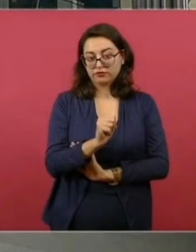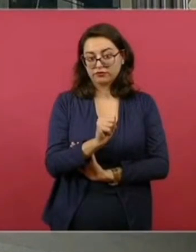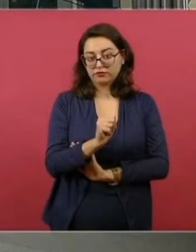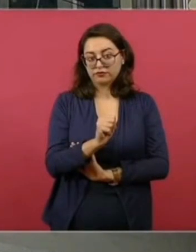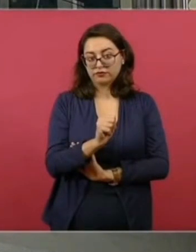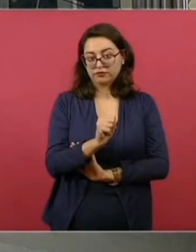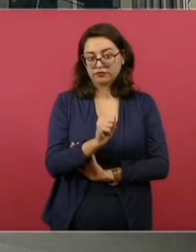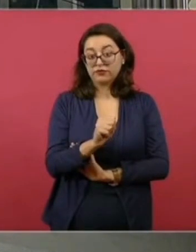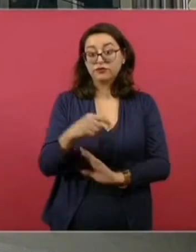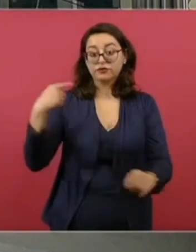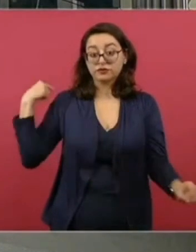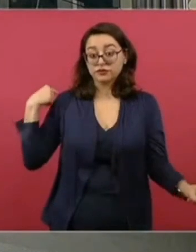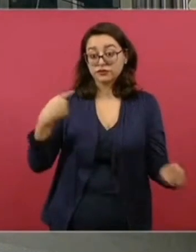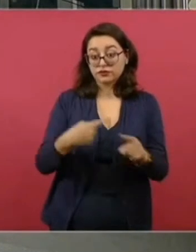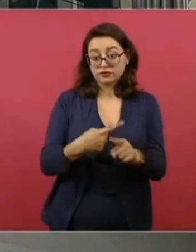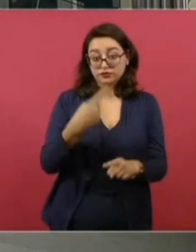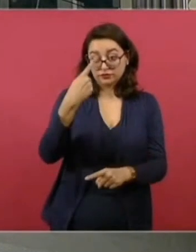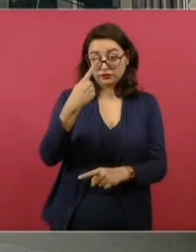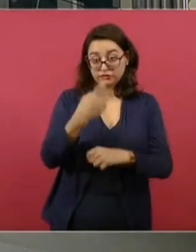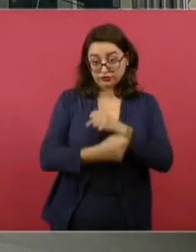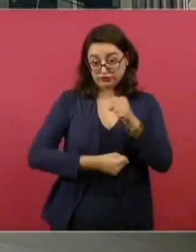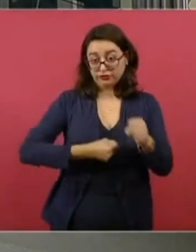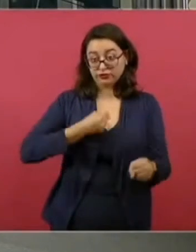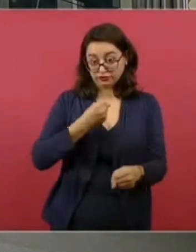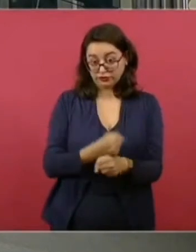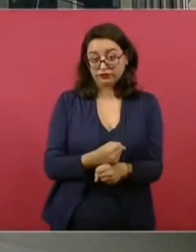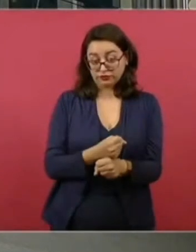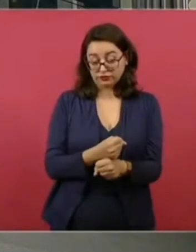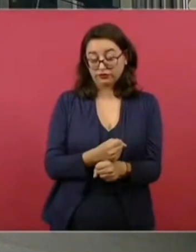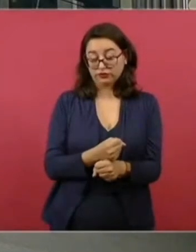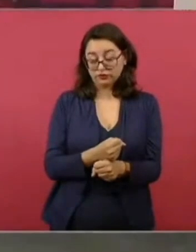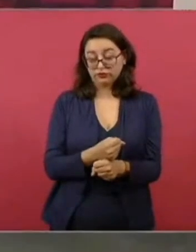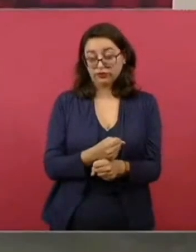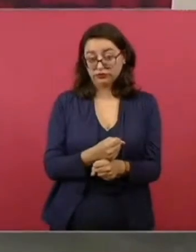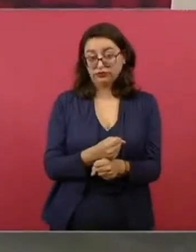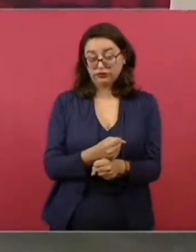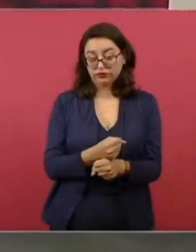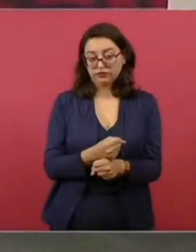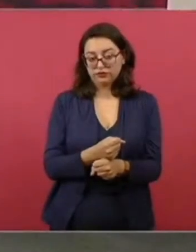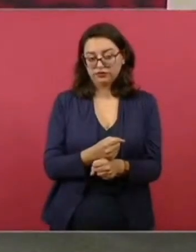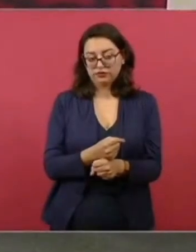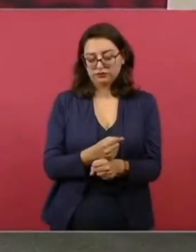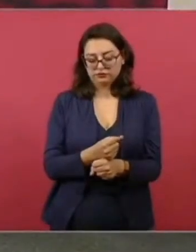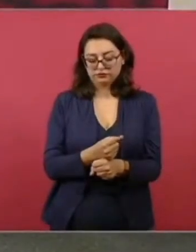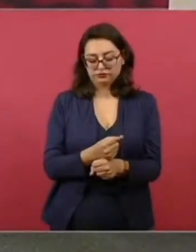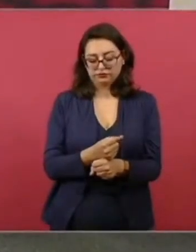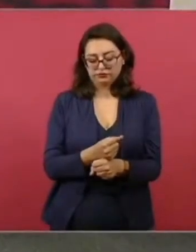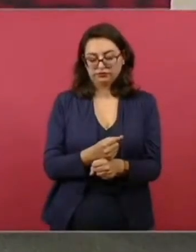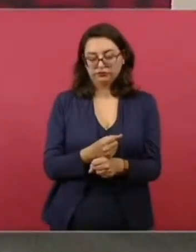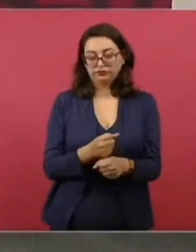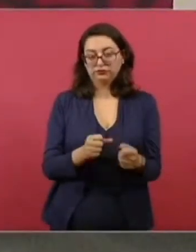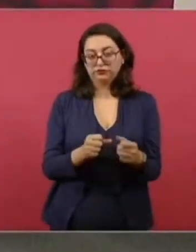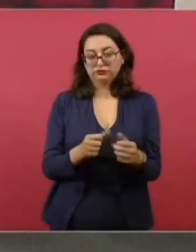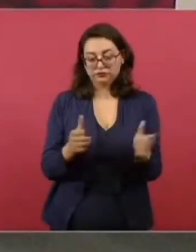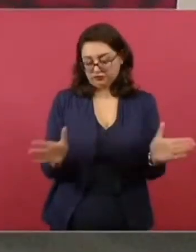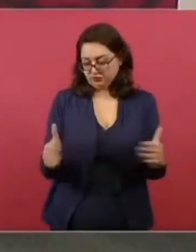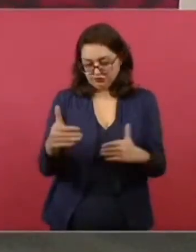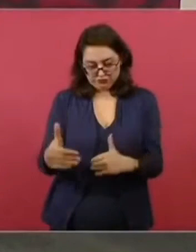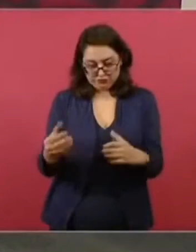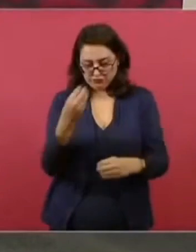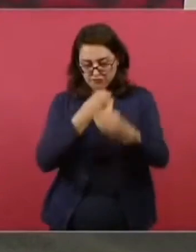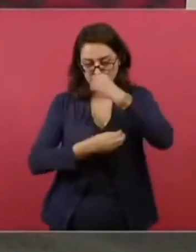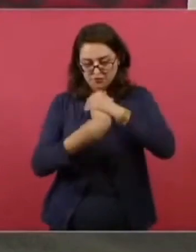llevamos más de un año. Bueno, cuando empezamos, el objetivo era 1